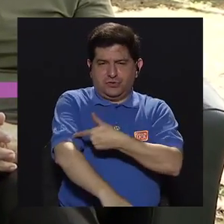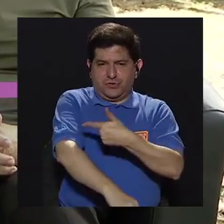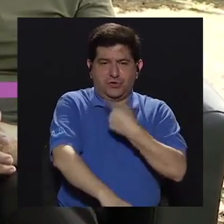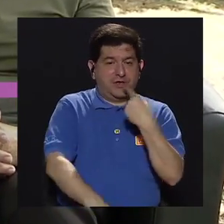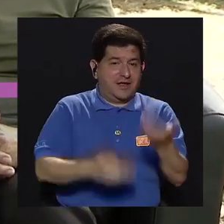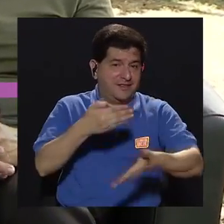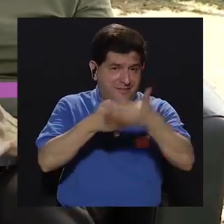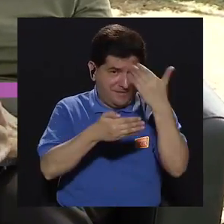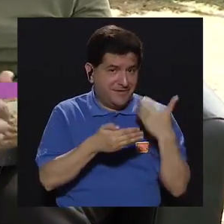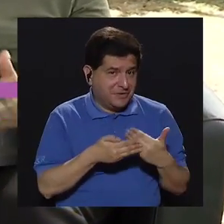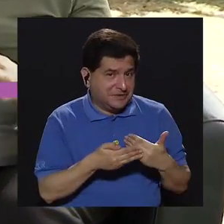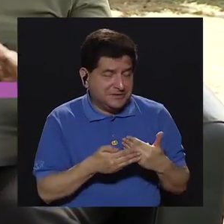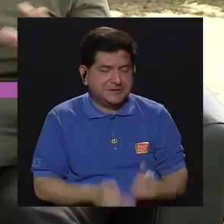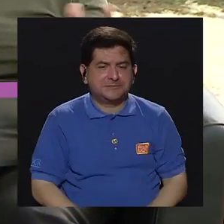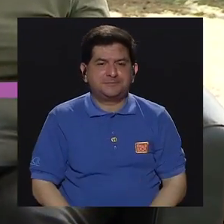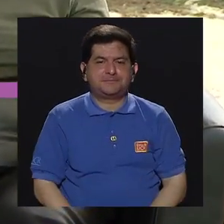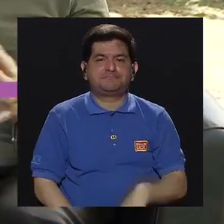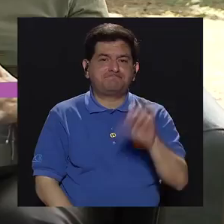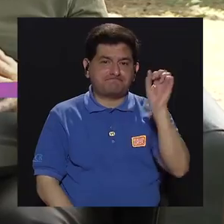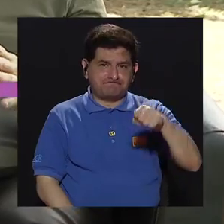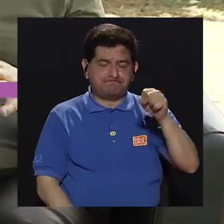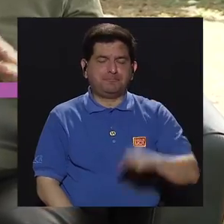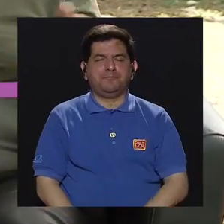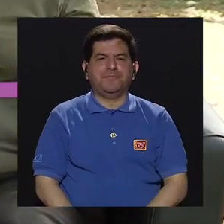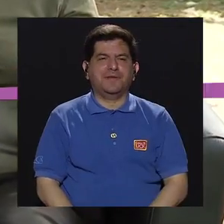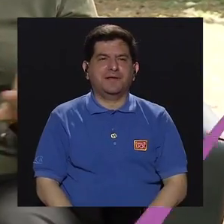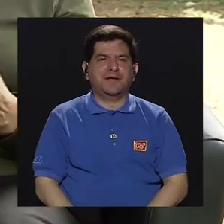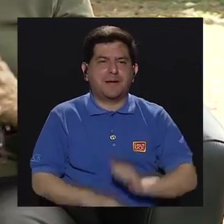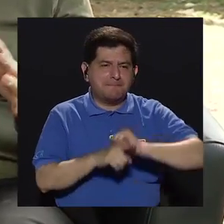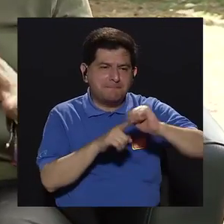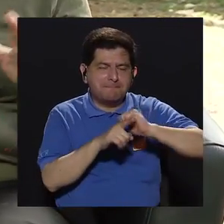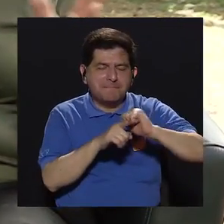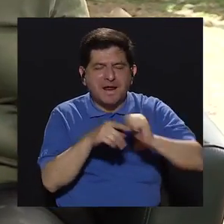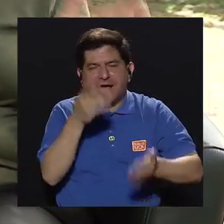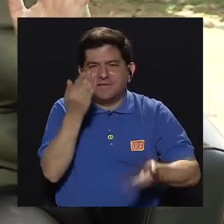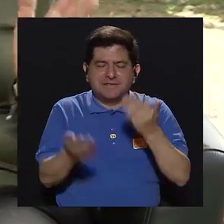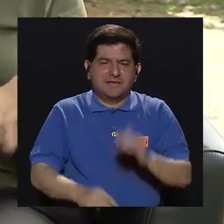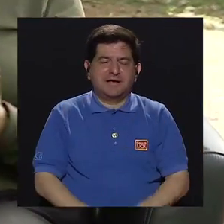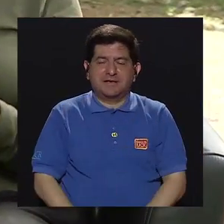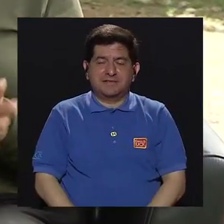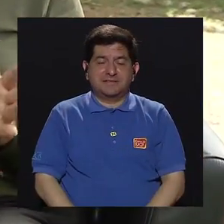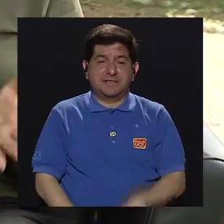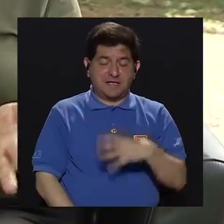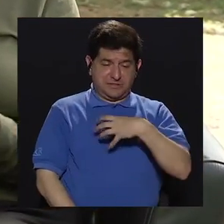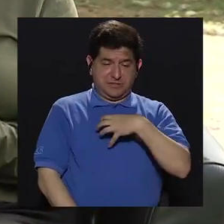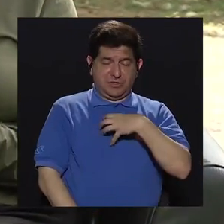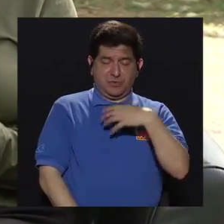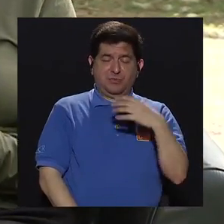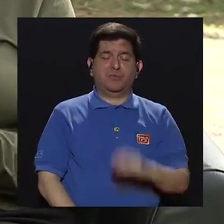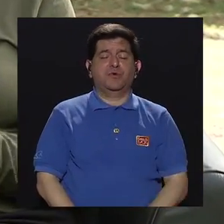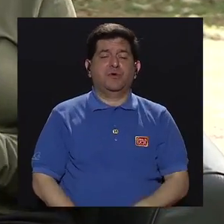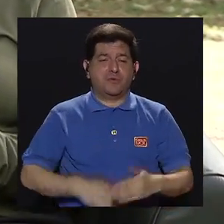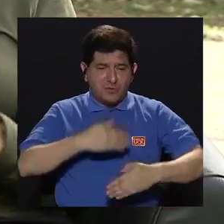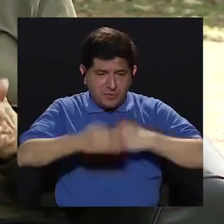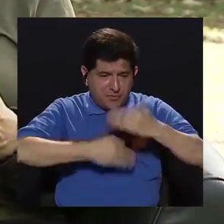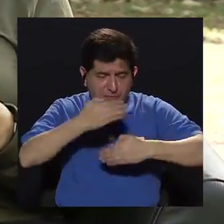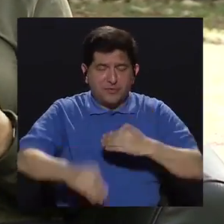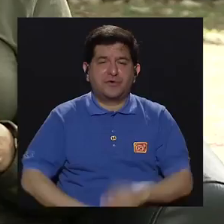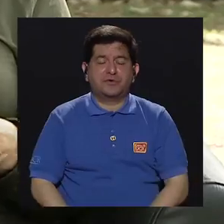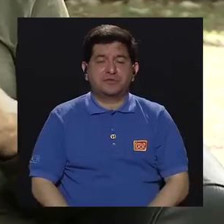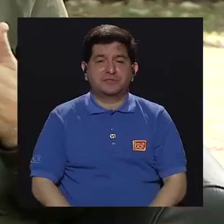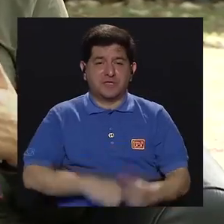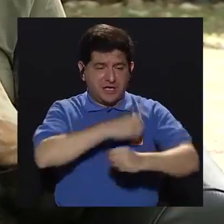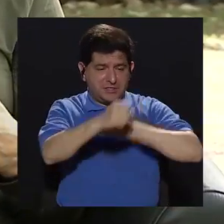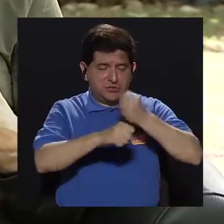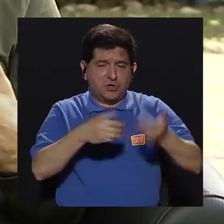usted hace un momento, ha venido desde una práctica empírica del siglo pasado que inició, ha